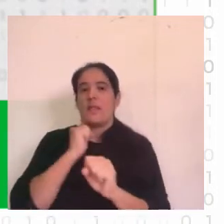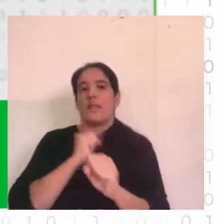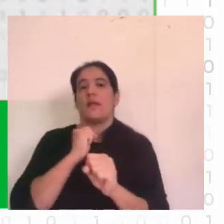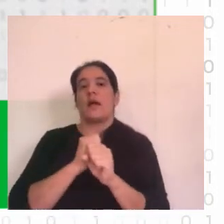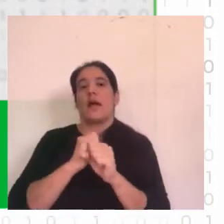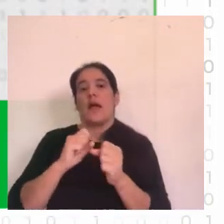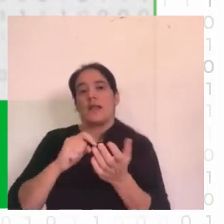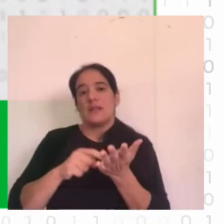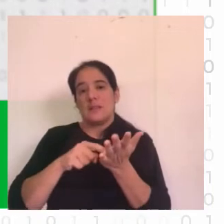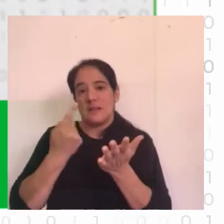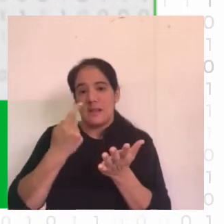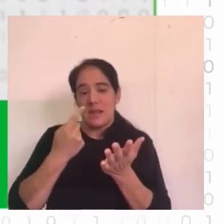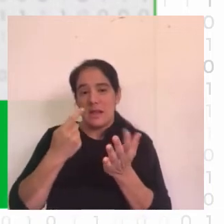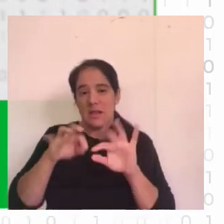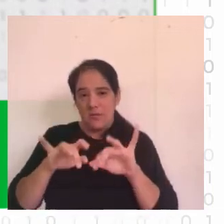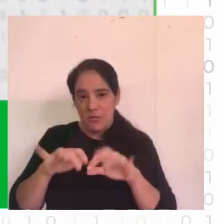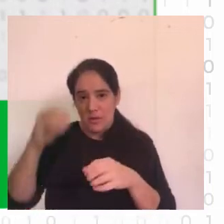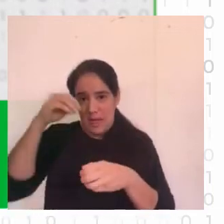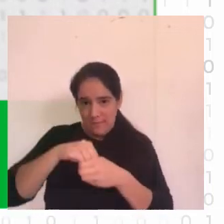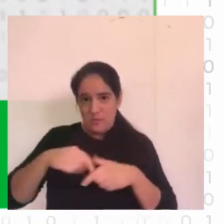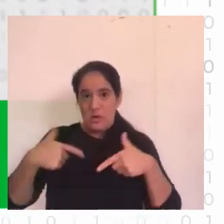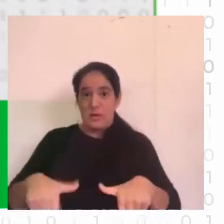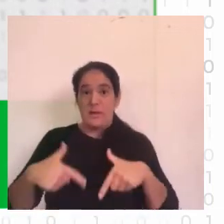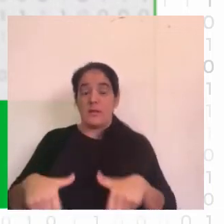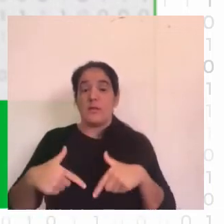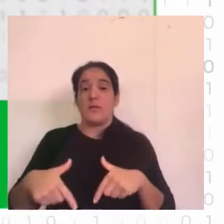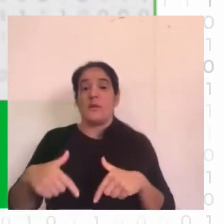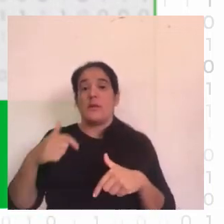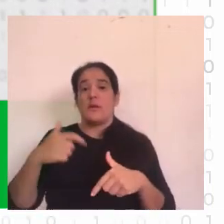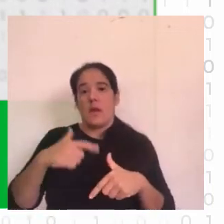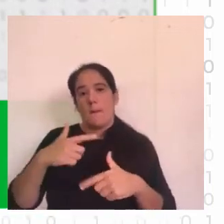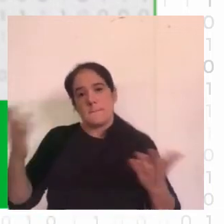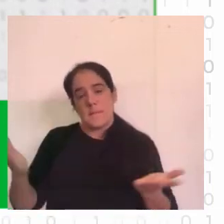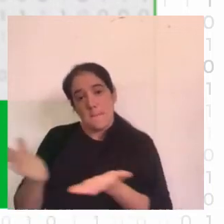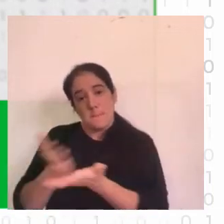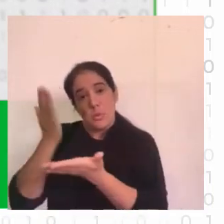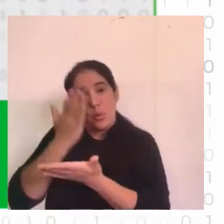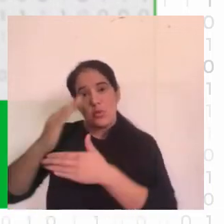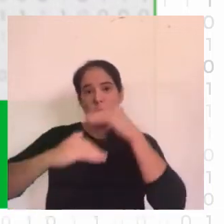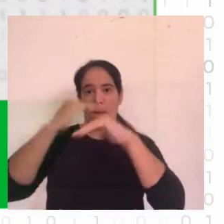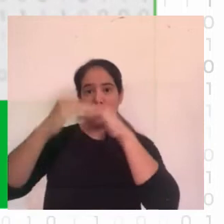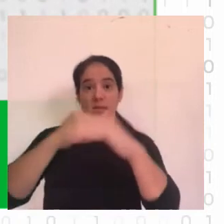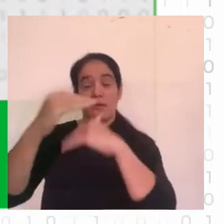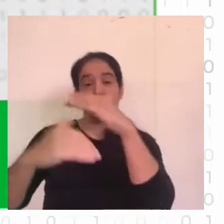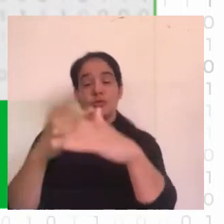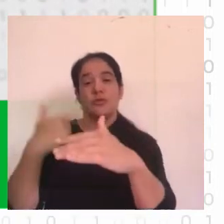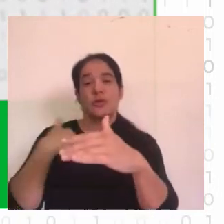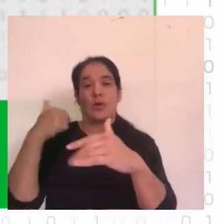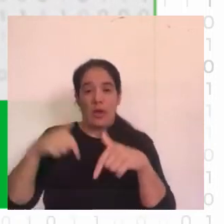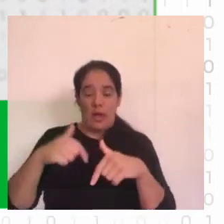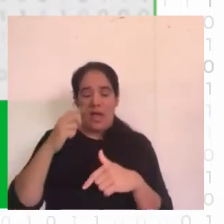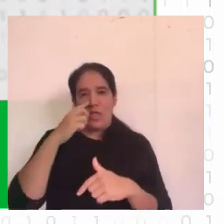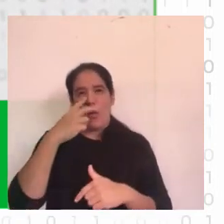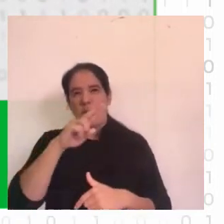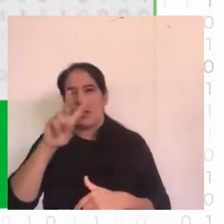de Informática de la Universidad en las áreas de producción y desarrollo desde el 2012 estoy trabajando en el Laboratorio